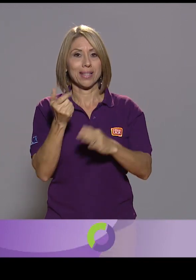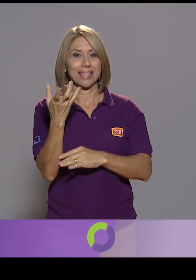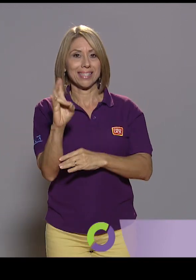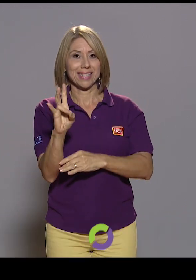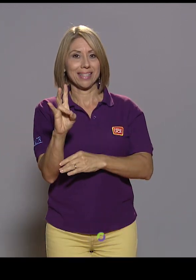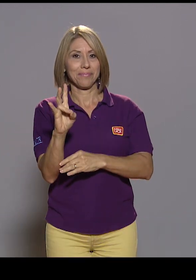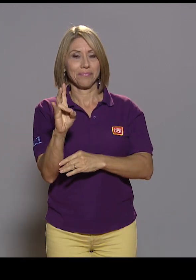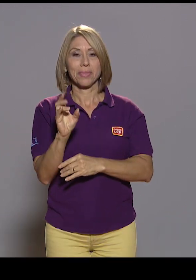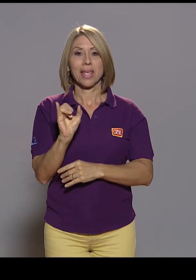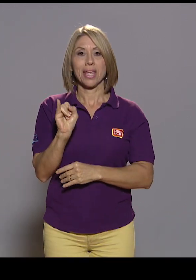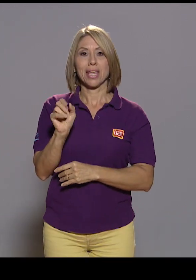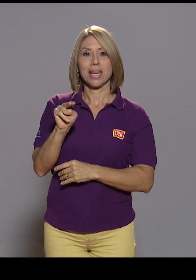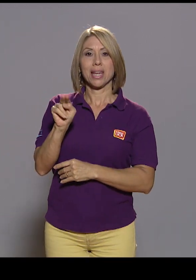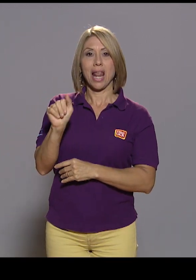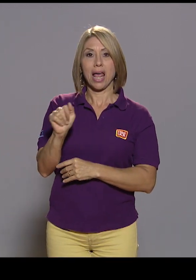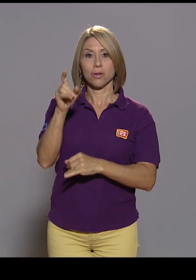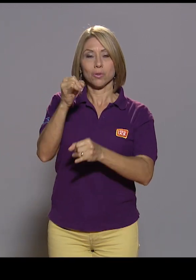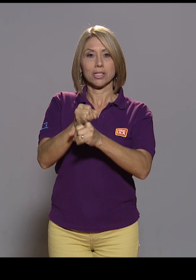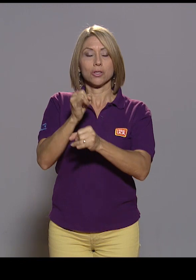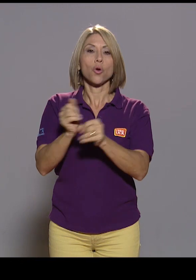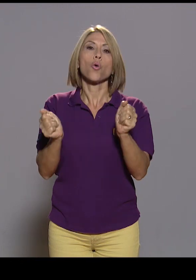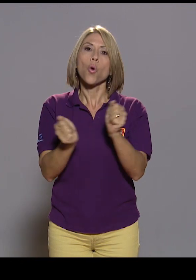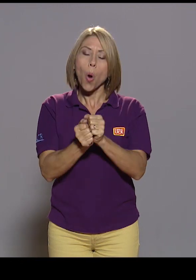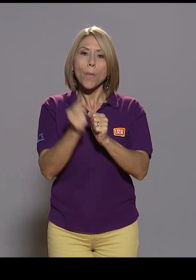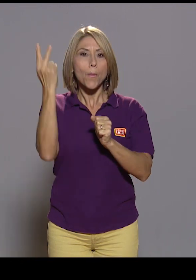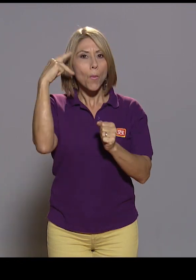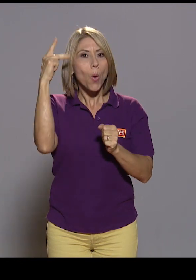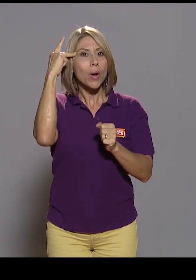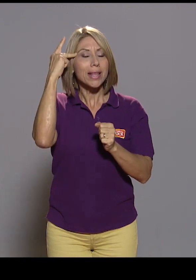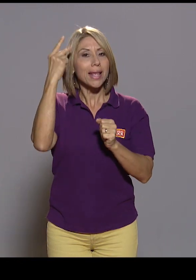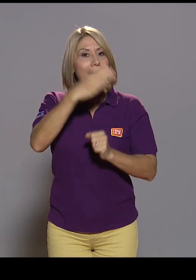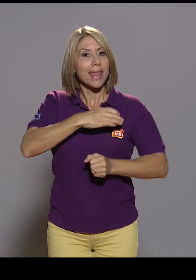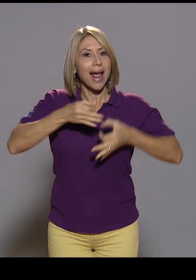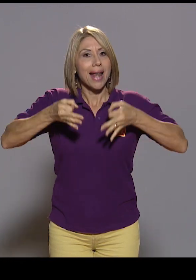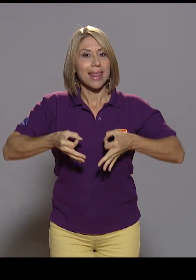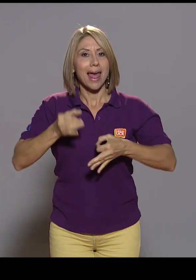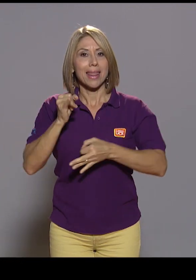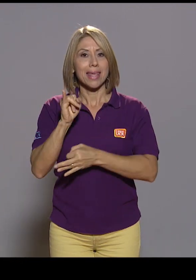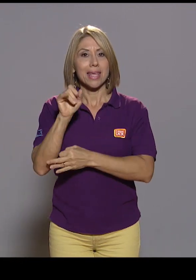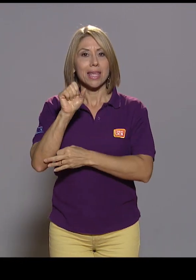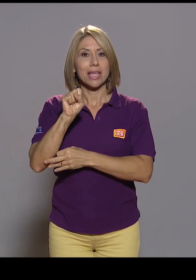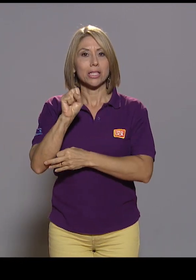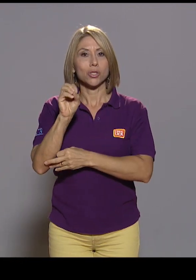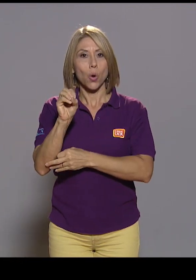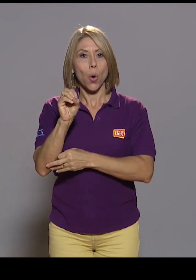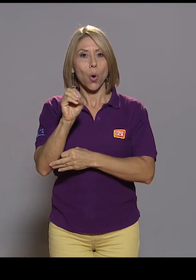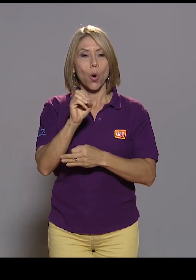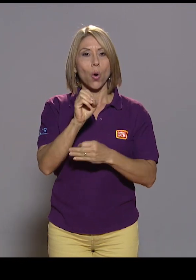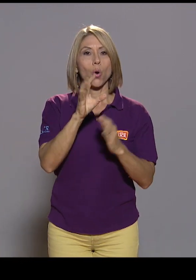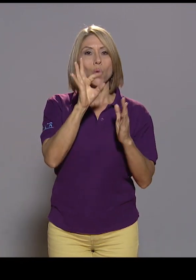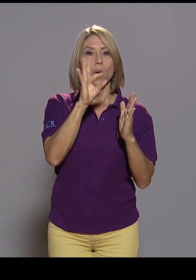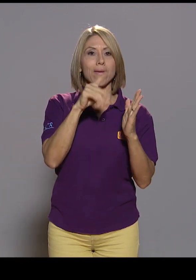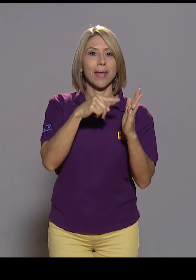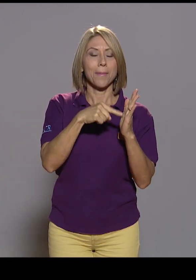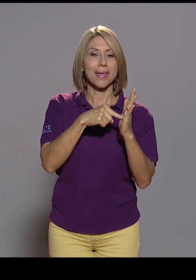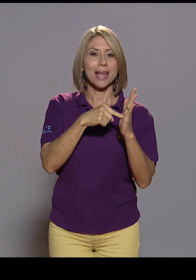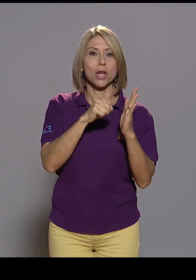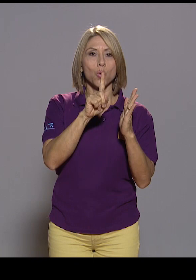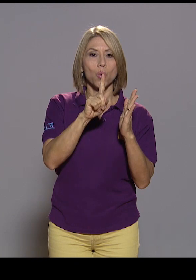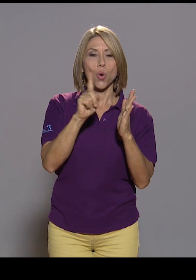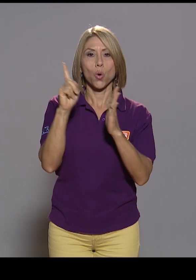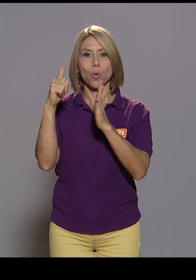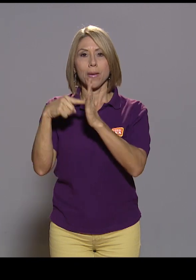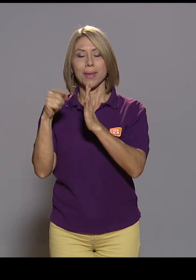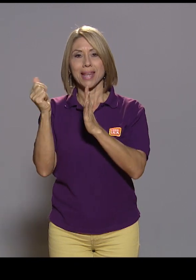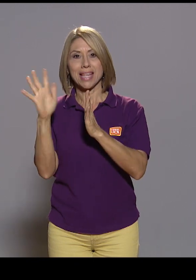INAH es una institución, una política de calidad ISO 9001-2015, lo cual va implicar un